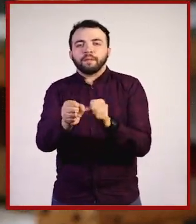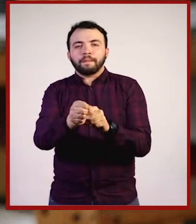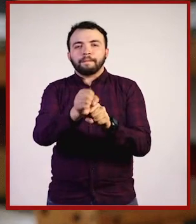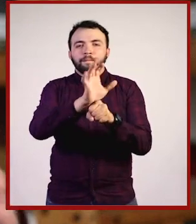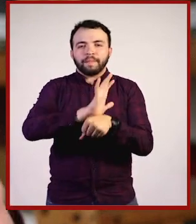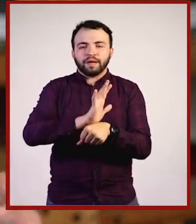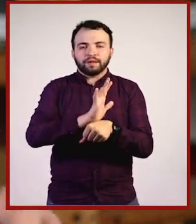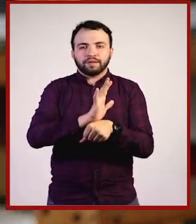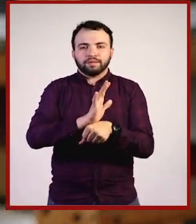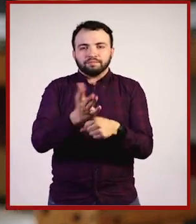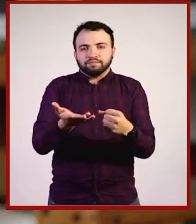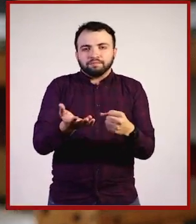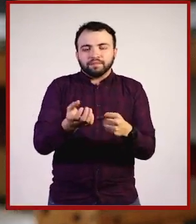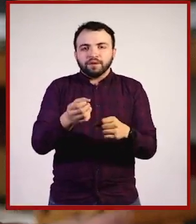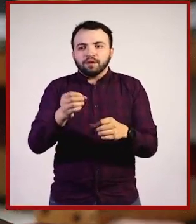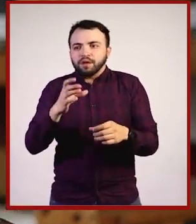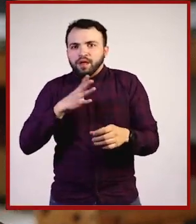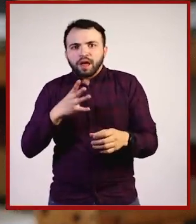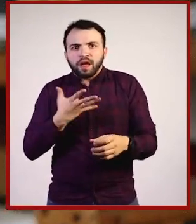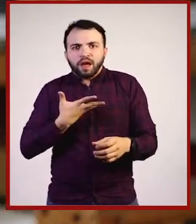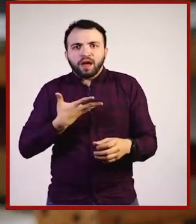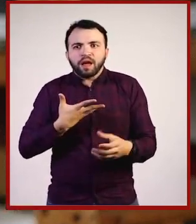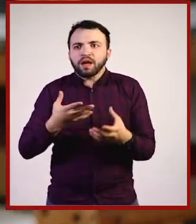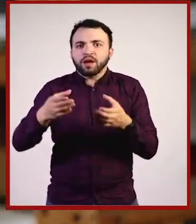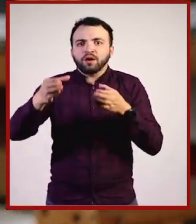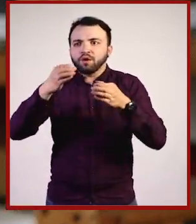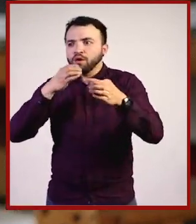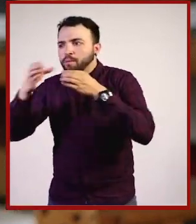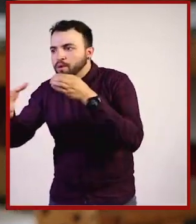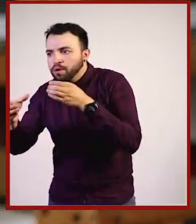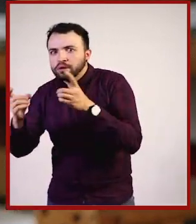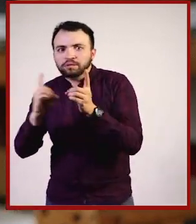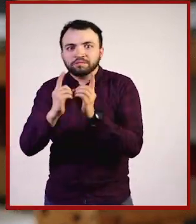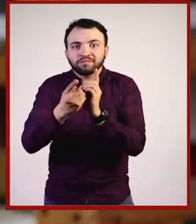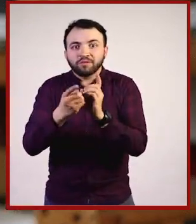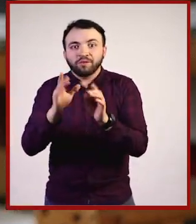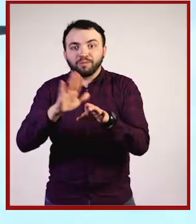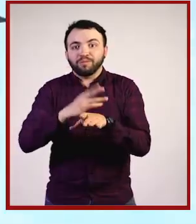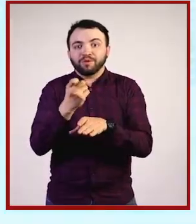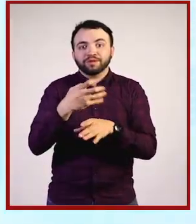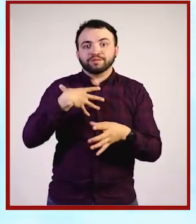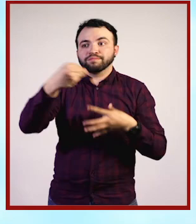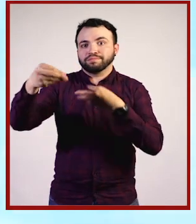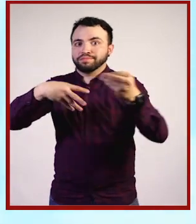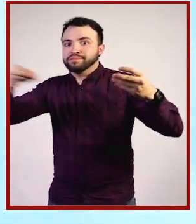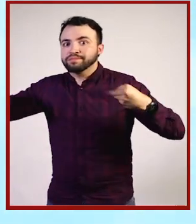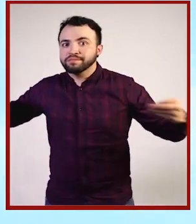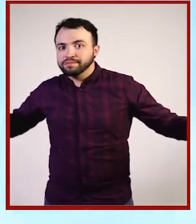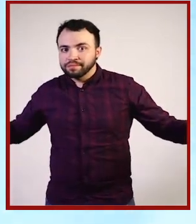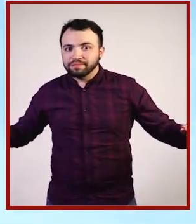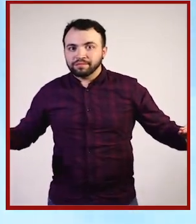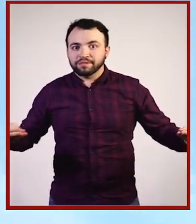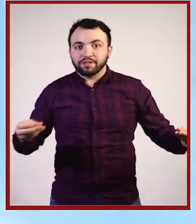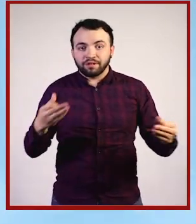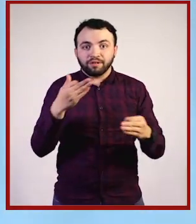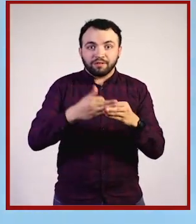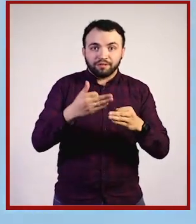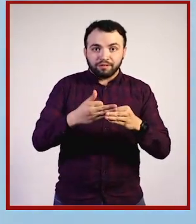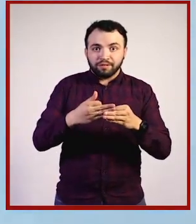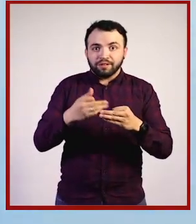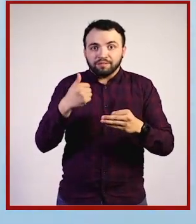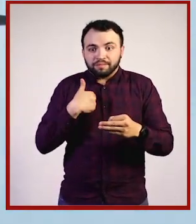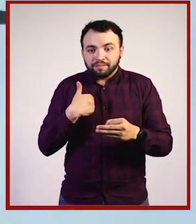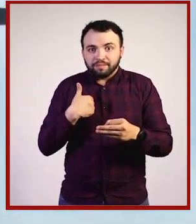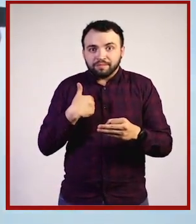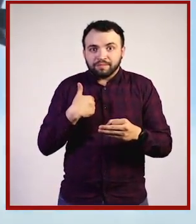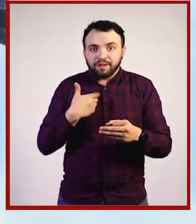comunicada, conectada, y por eso nos contagiamos. Tenemos la etapa más contagiosa de la historia de la humanidad